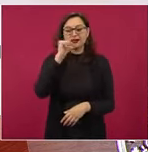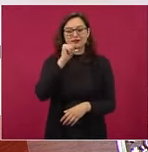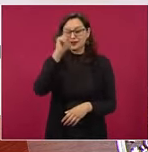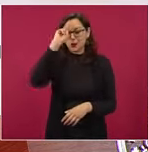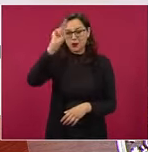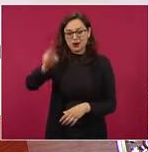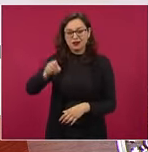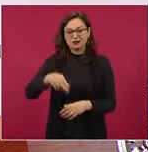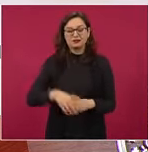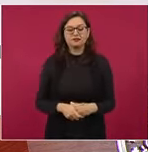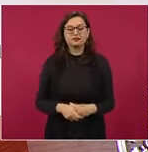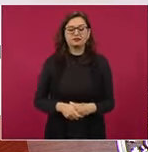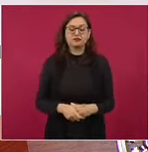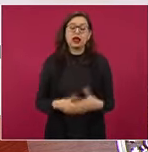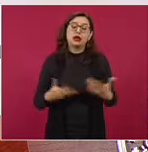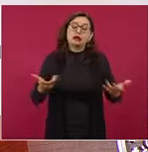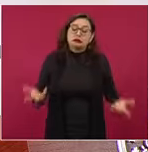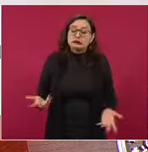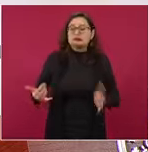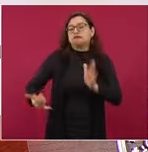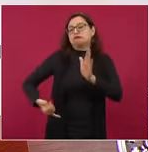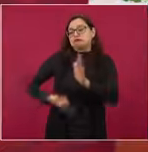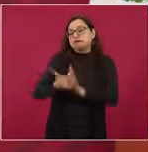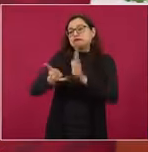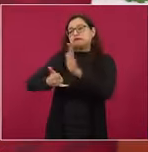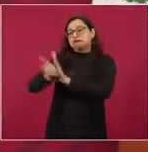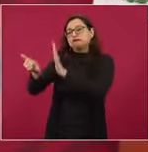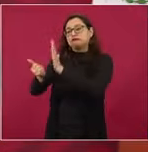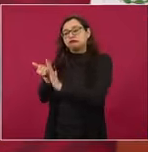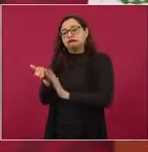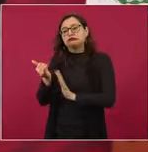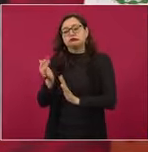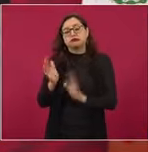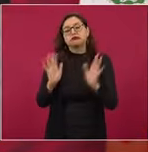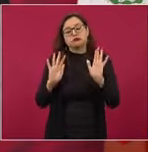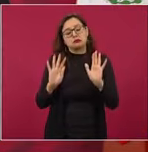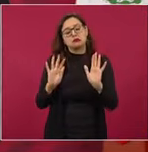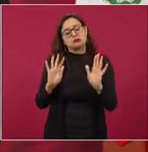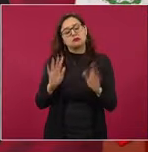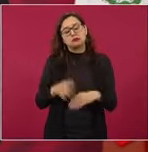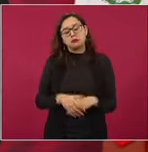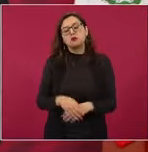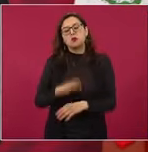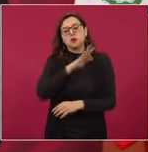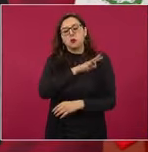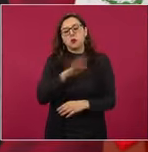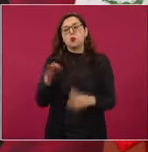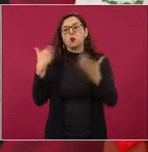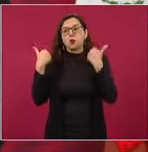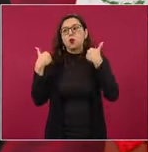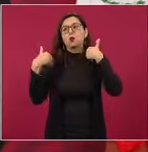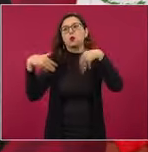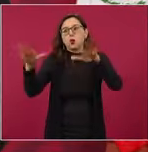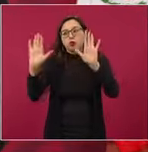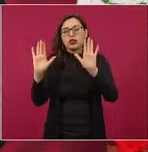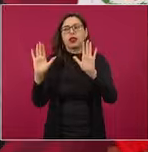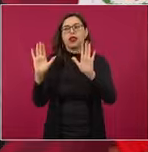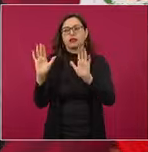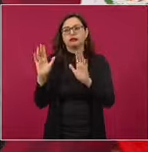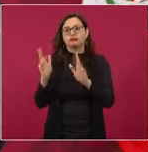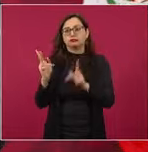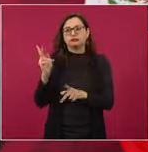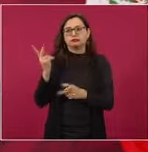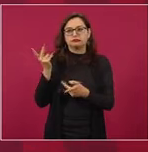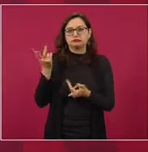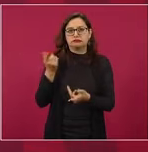Las obras materiales ahí sí puede haber, algunas, pero nos estamos aplicando a